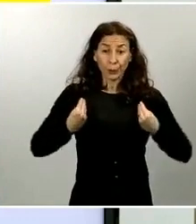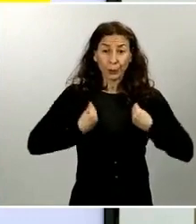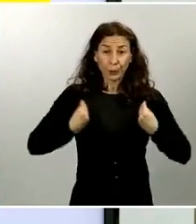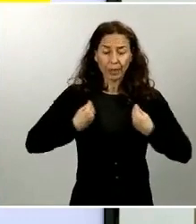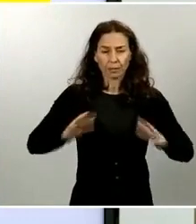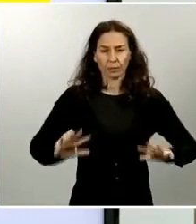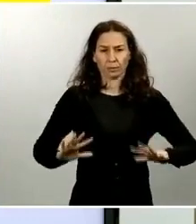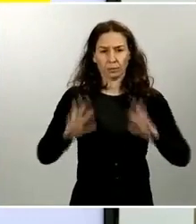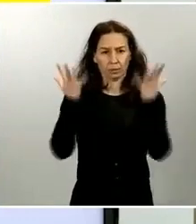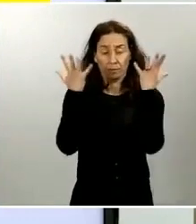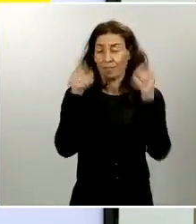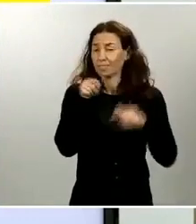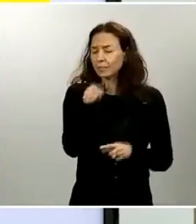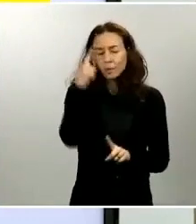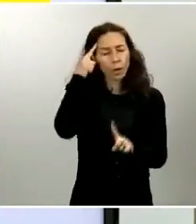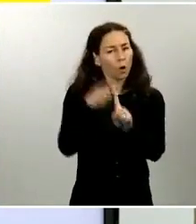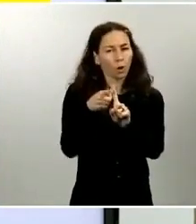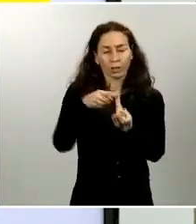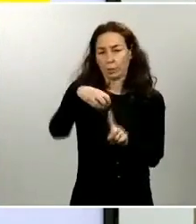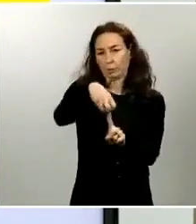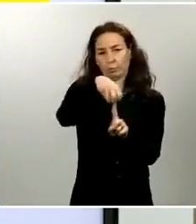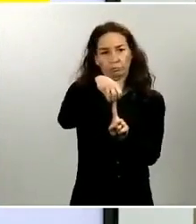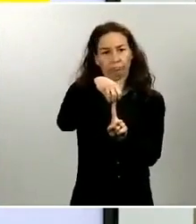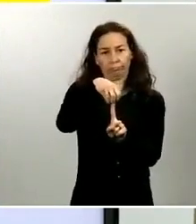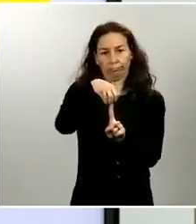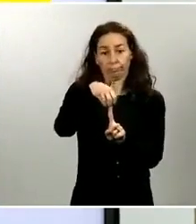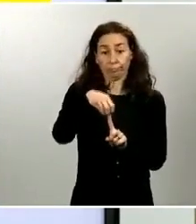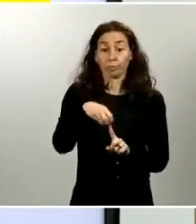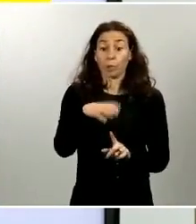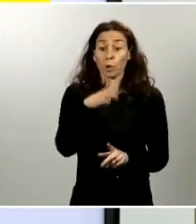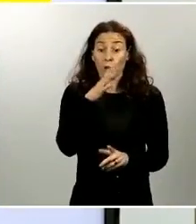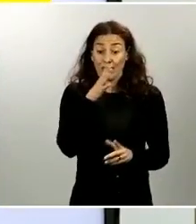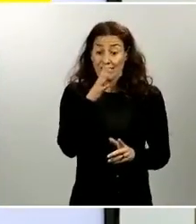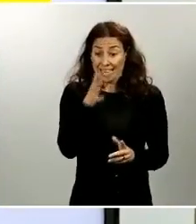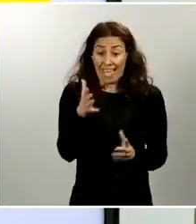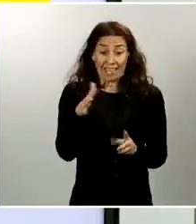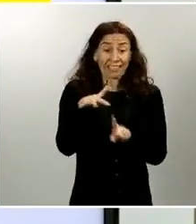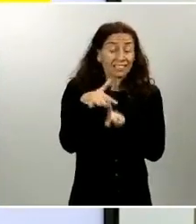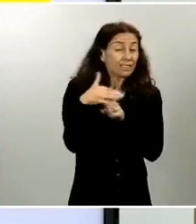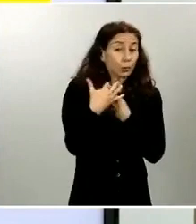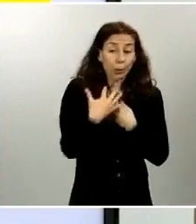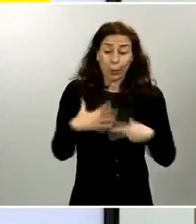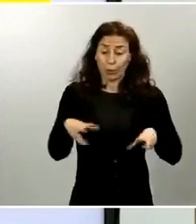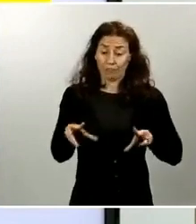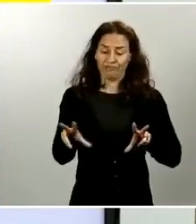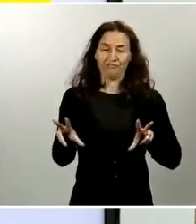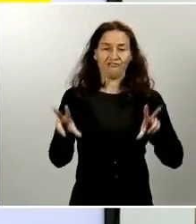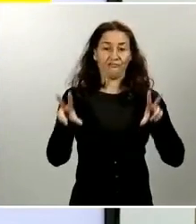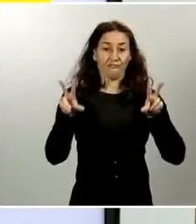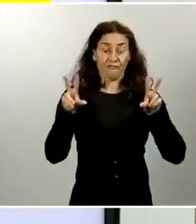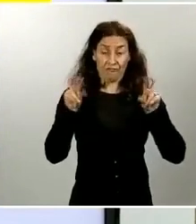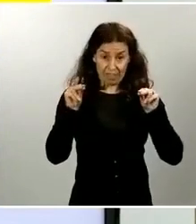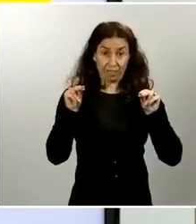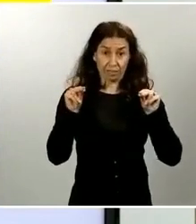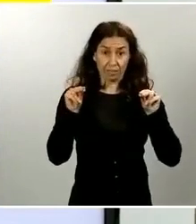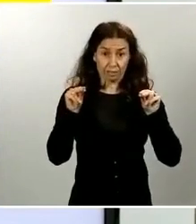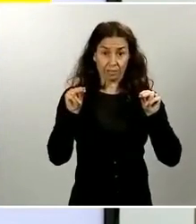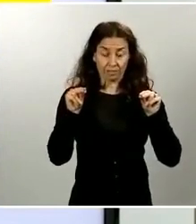eso es lo que vamos a encontrar cuando toda esta situación finalice, momento que,